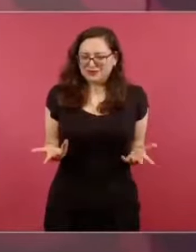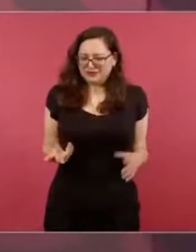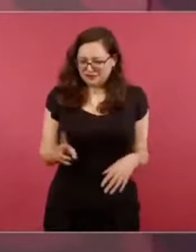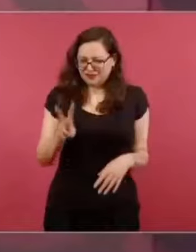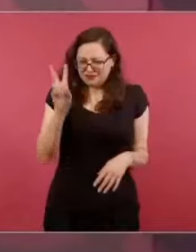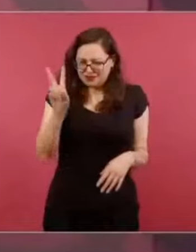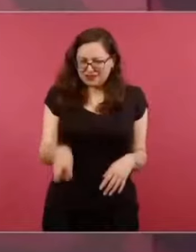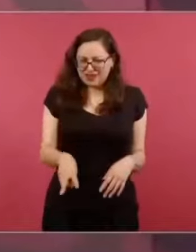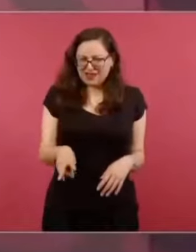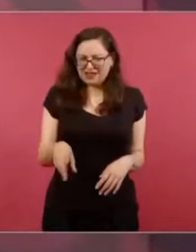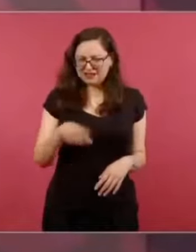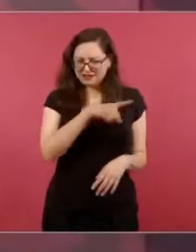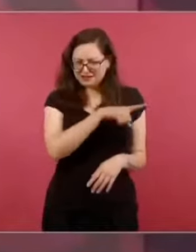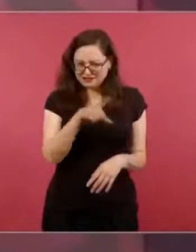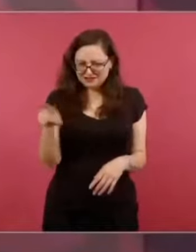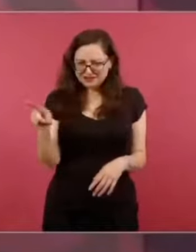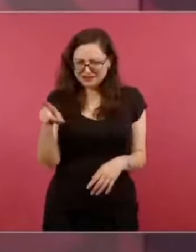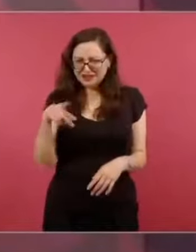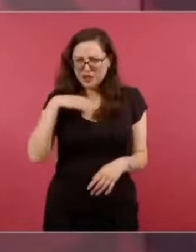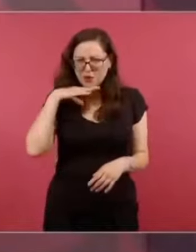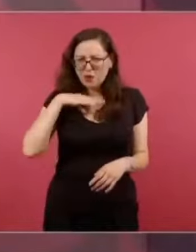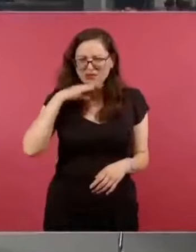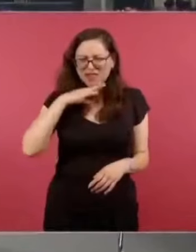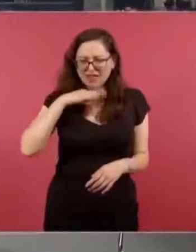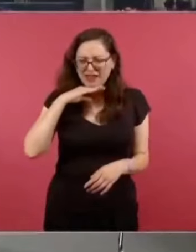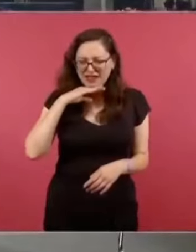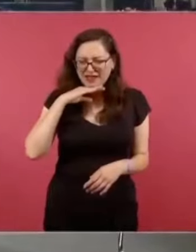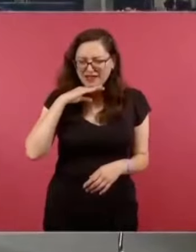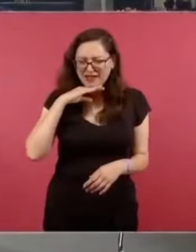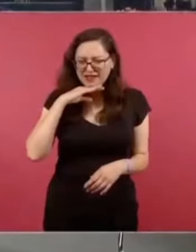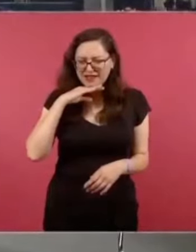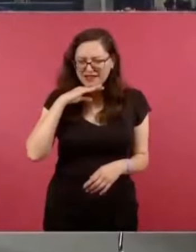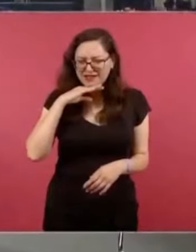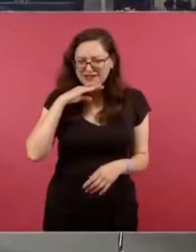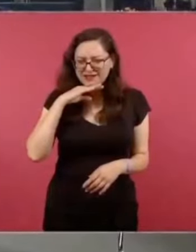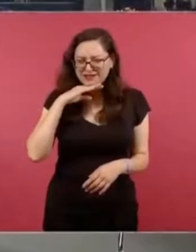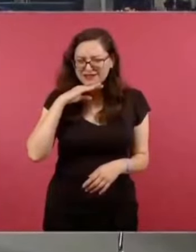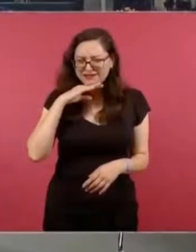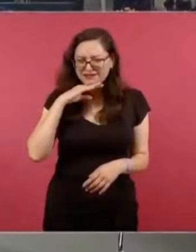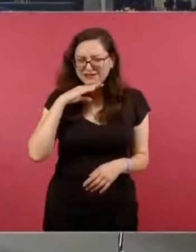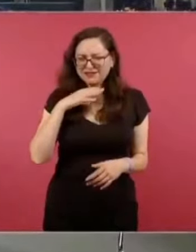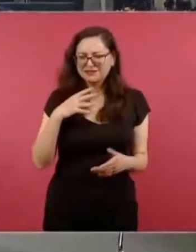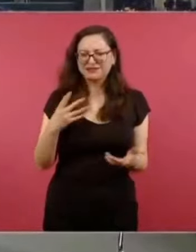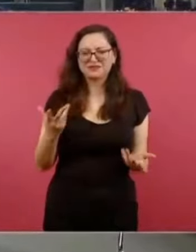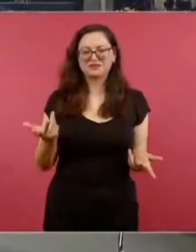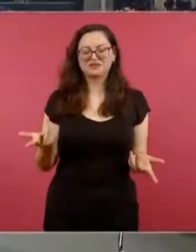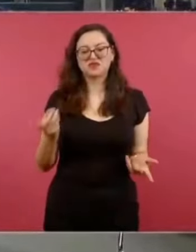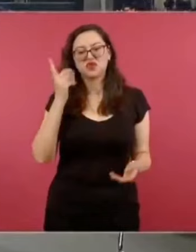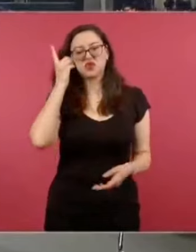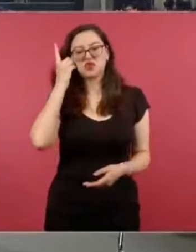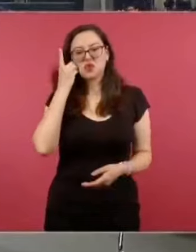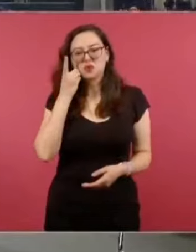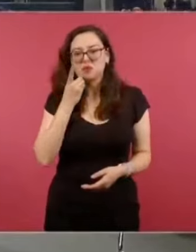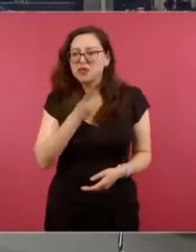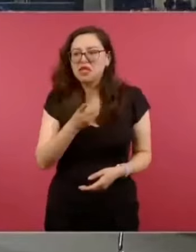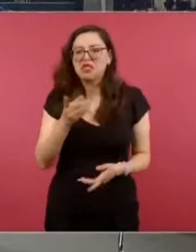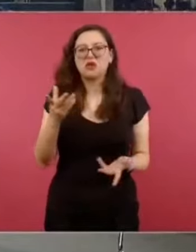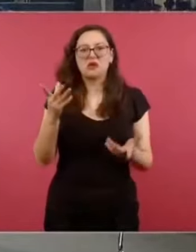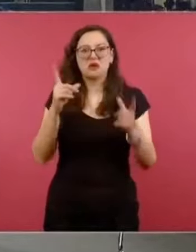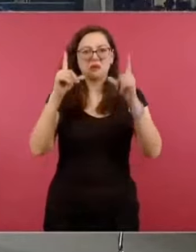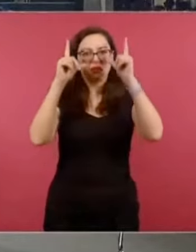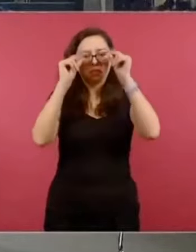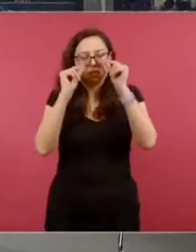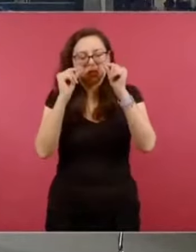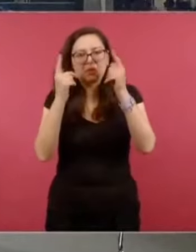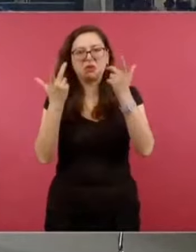más que dormidos o